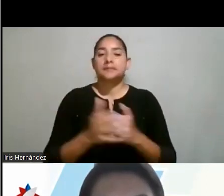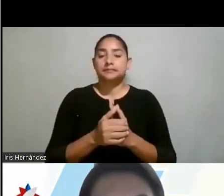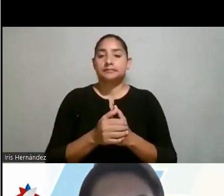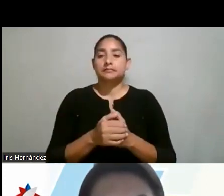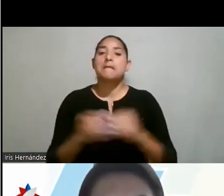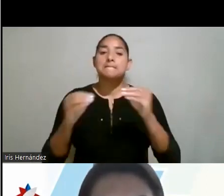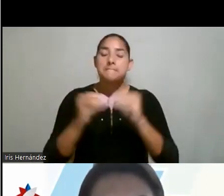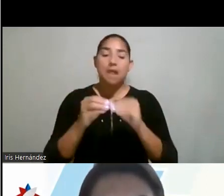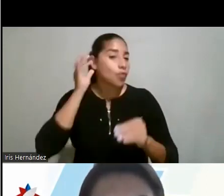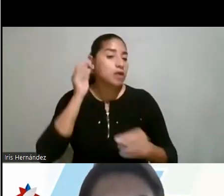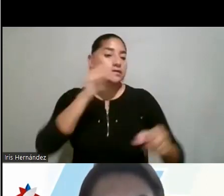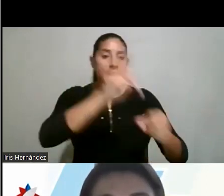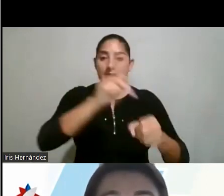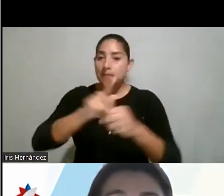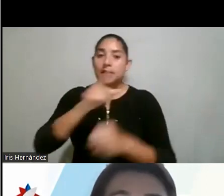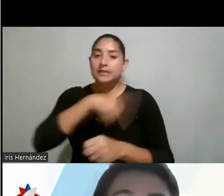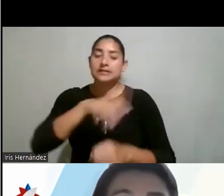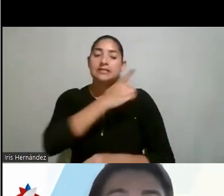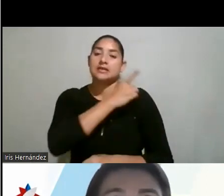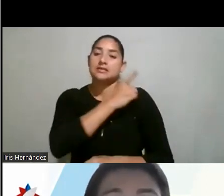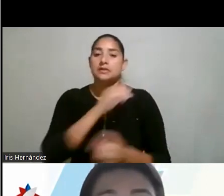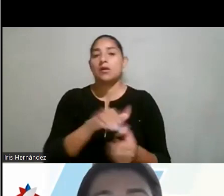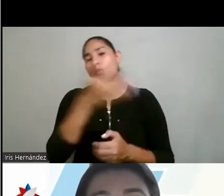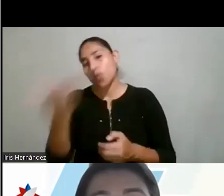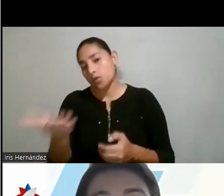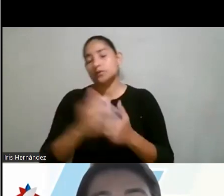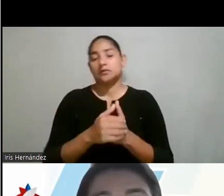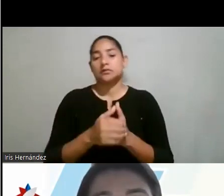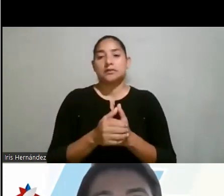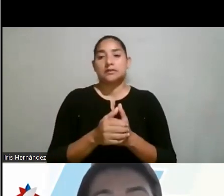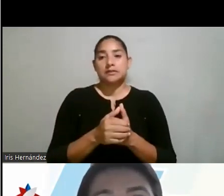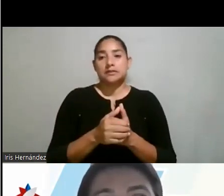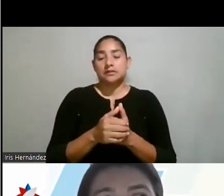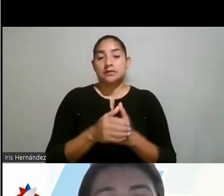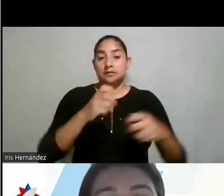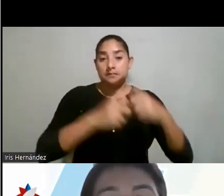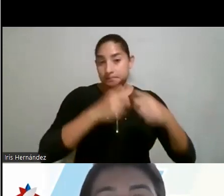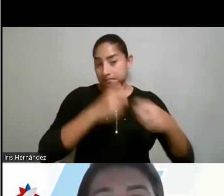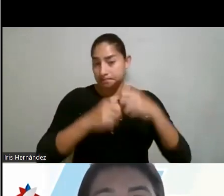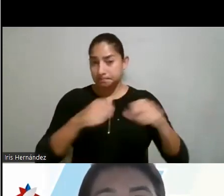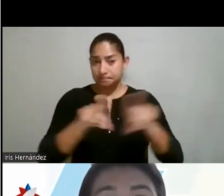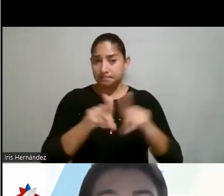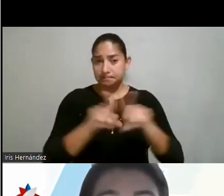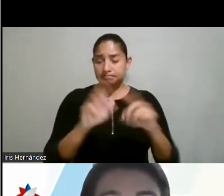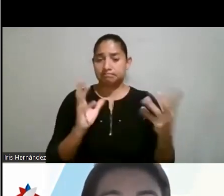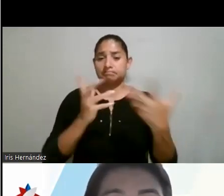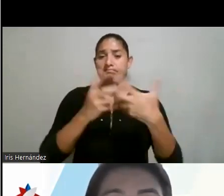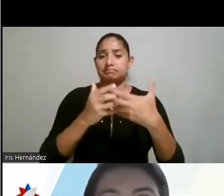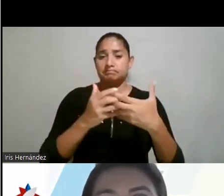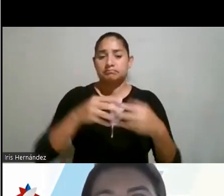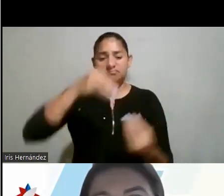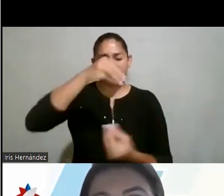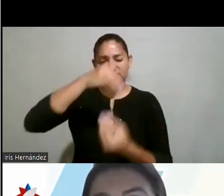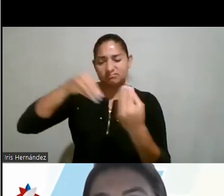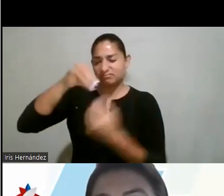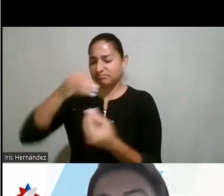más mujeres que participen en estas disciplinas. Y por otro lado, también el problema de la adopción de productos. Las